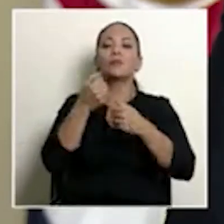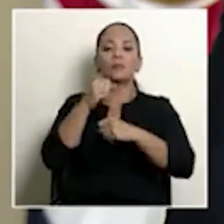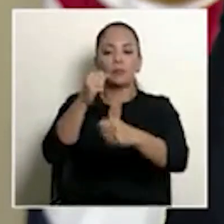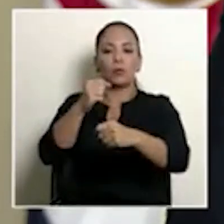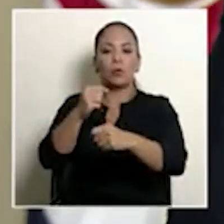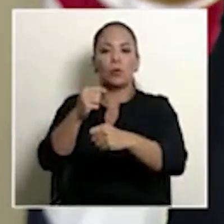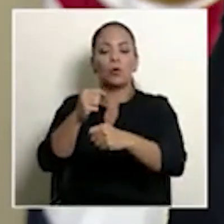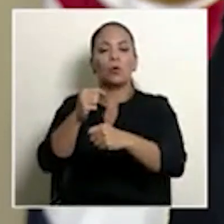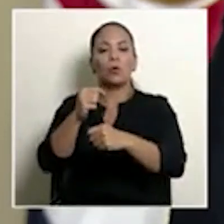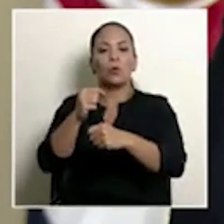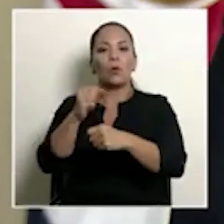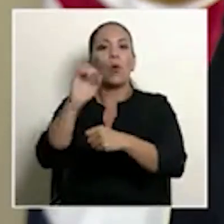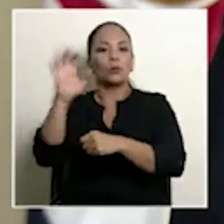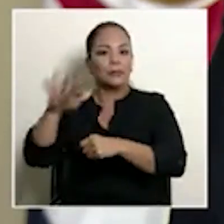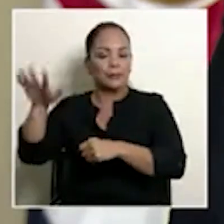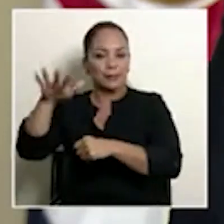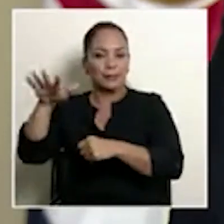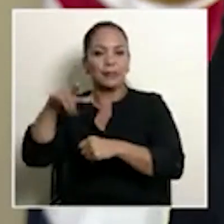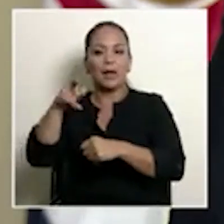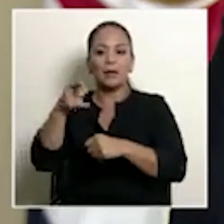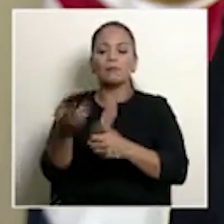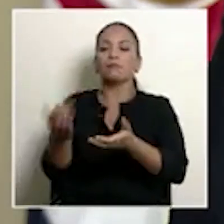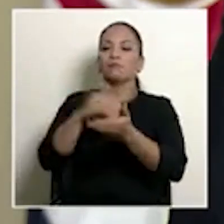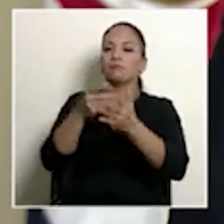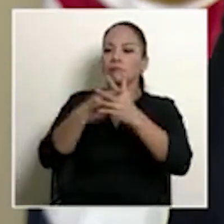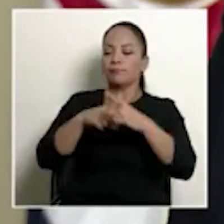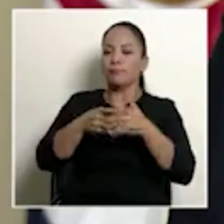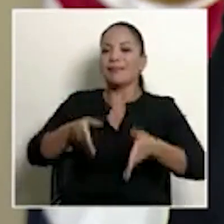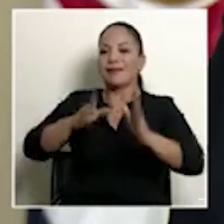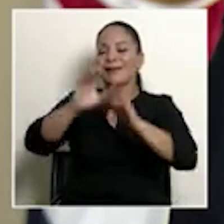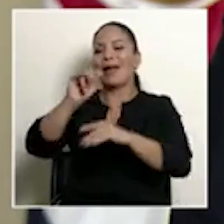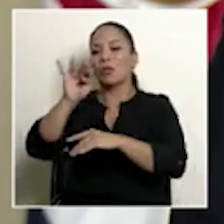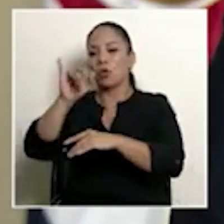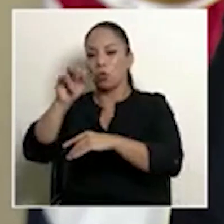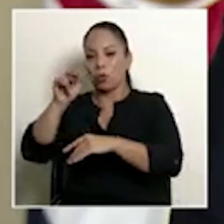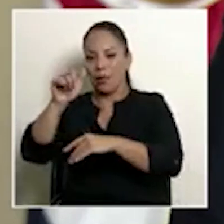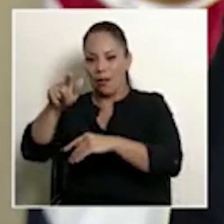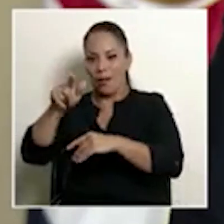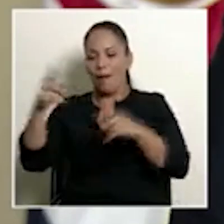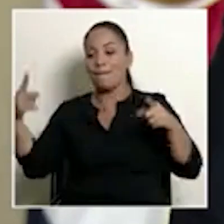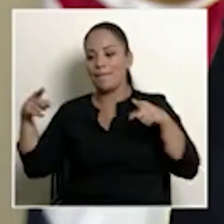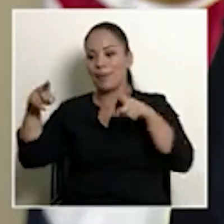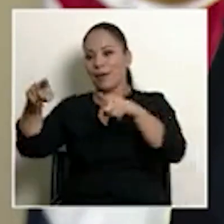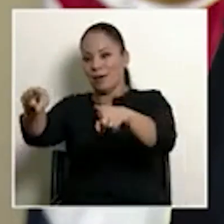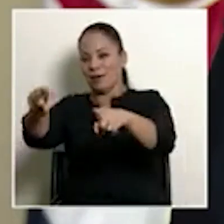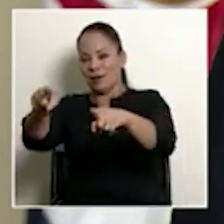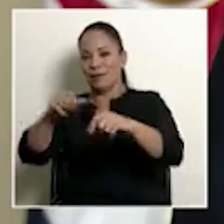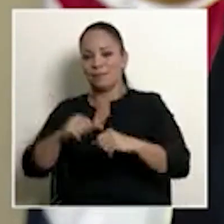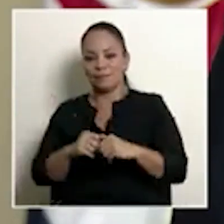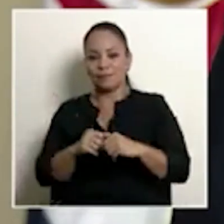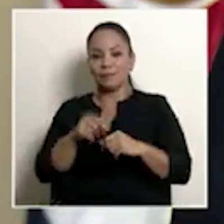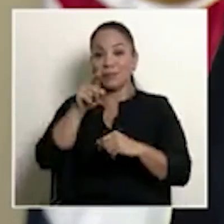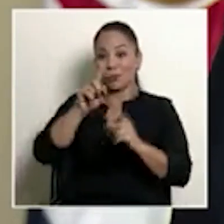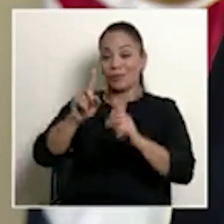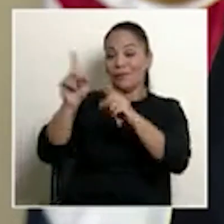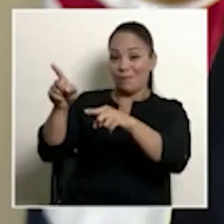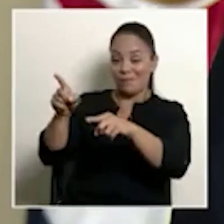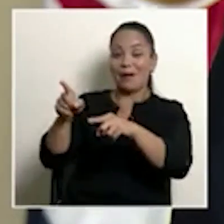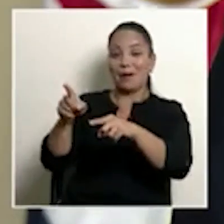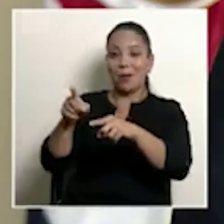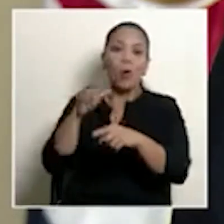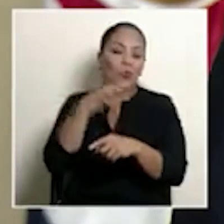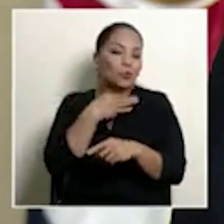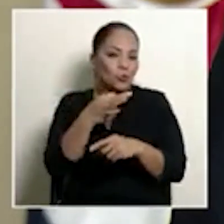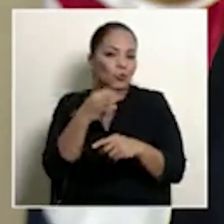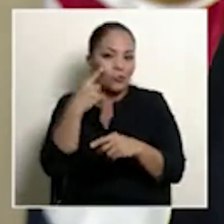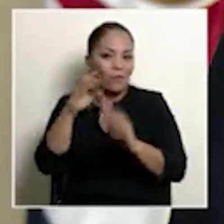Occidente realineando la calle Cantonal, que va en lateral paralela. Si va, se los va a encontrar, y si quiero, ahora le enseño la